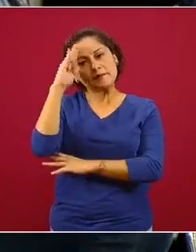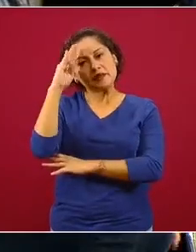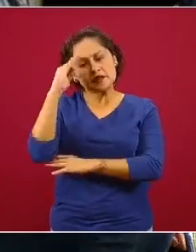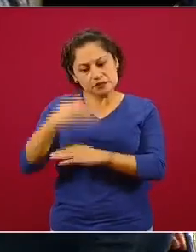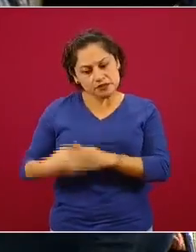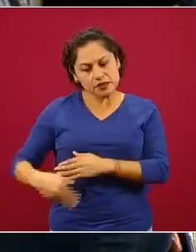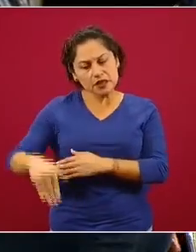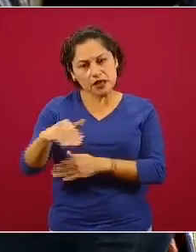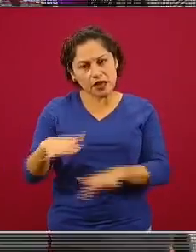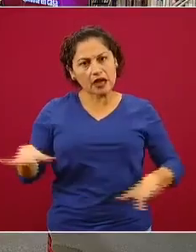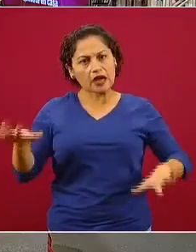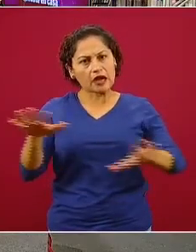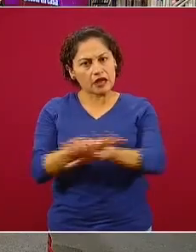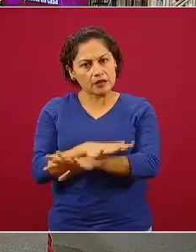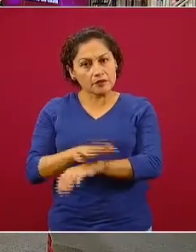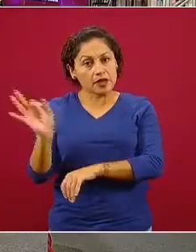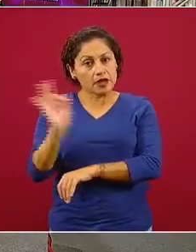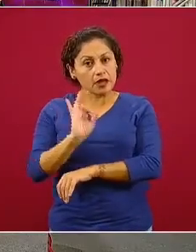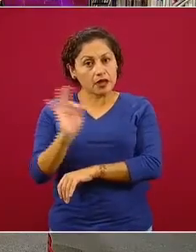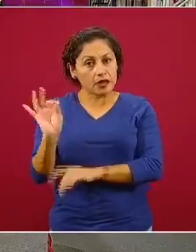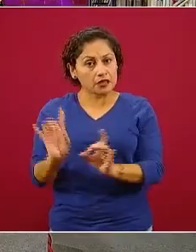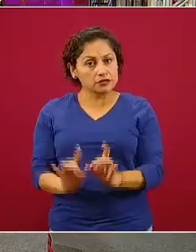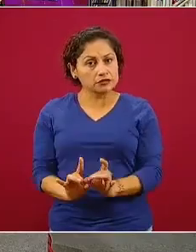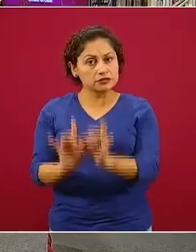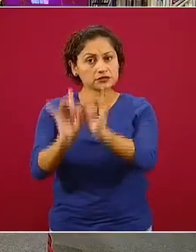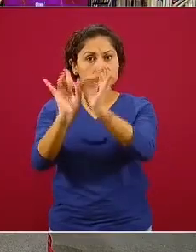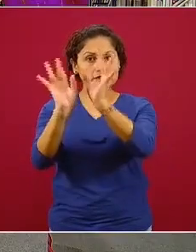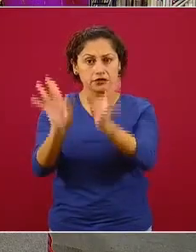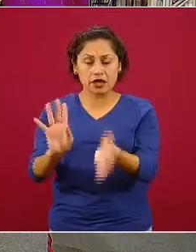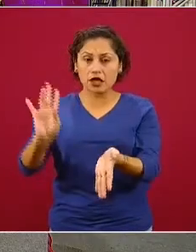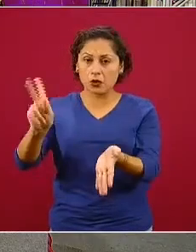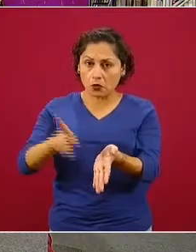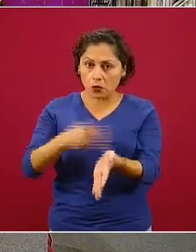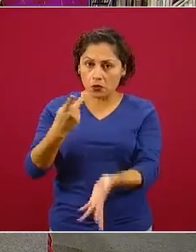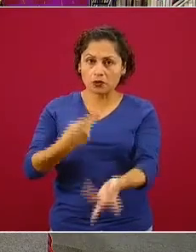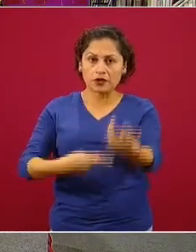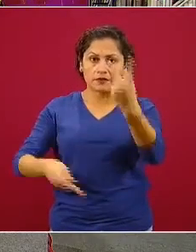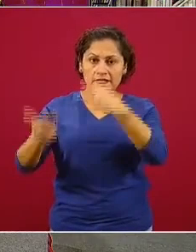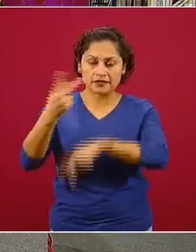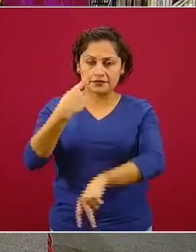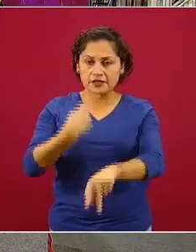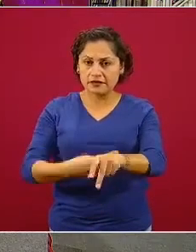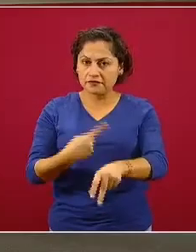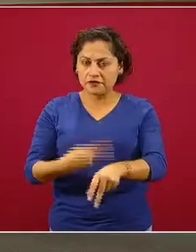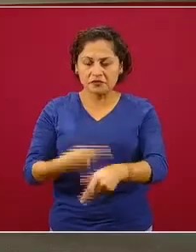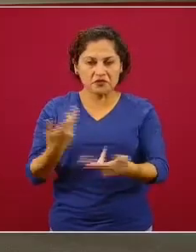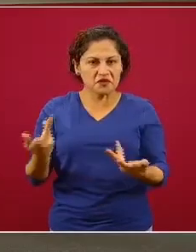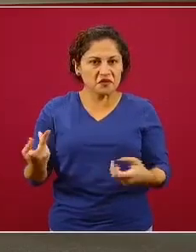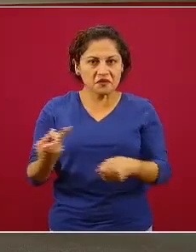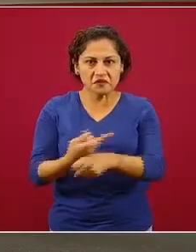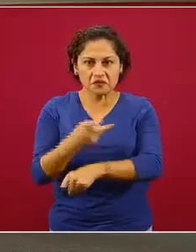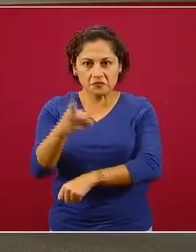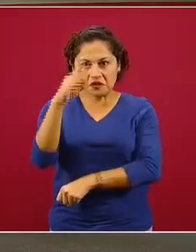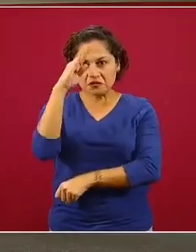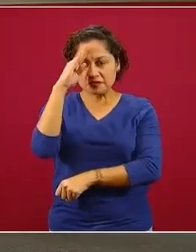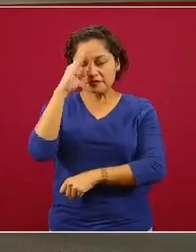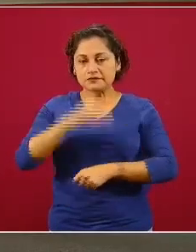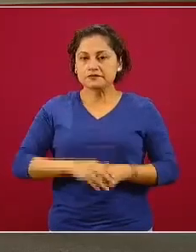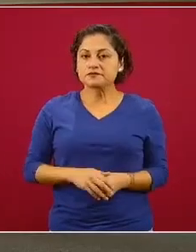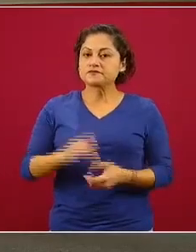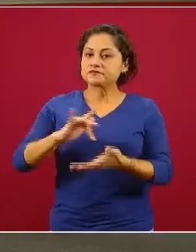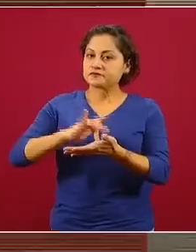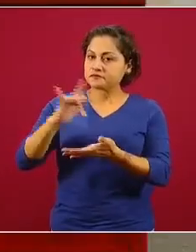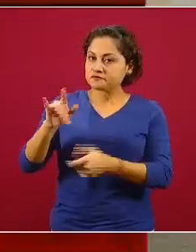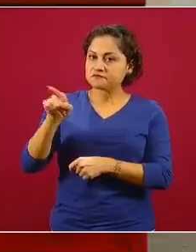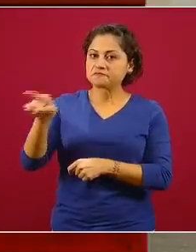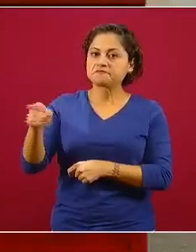de que surgiese o no surgiese una tercera ola, por decirlo así? Gracias. Gracias. Qué pregunta tan útil, porque